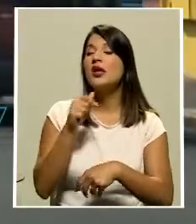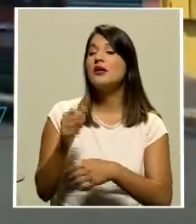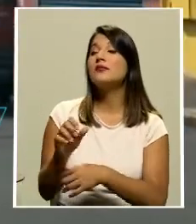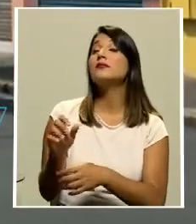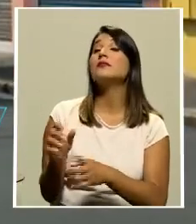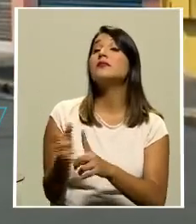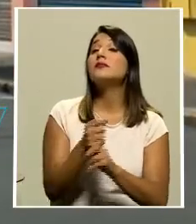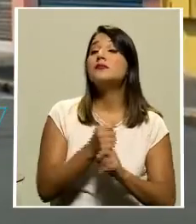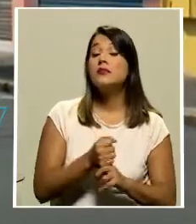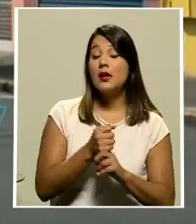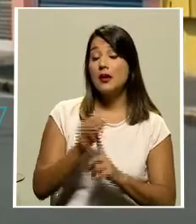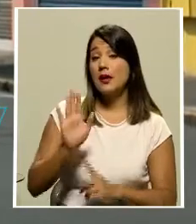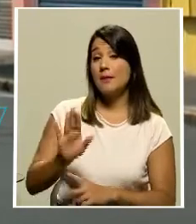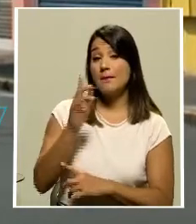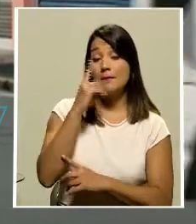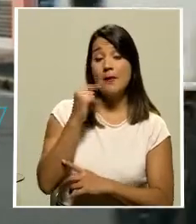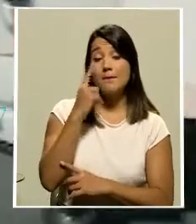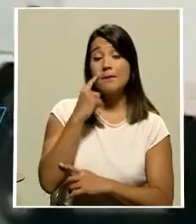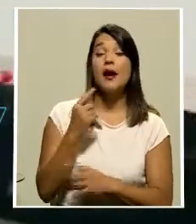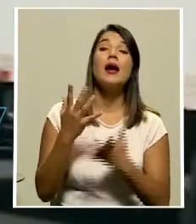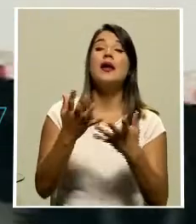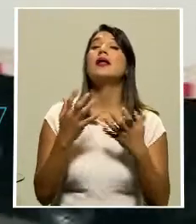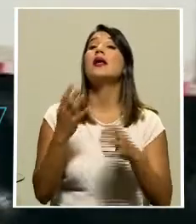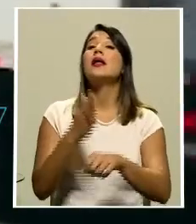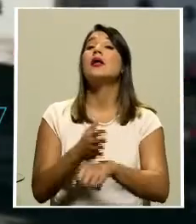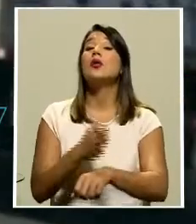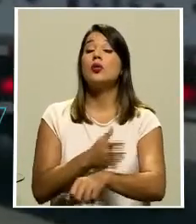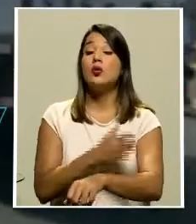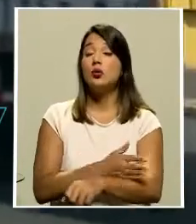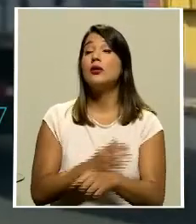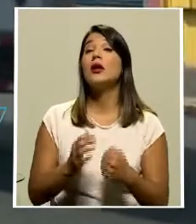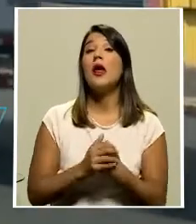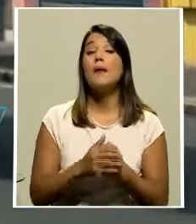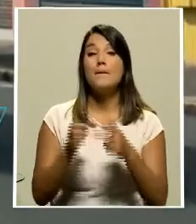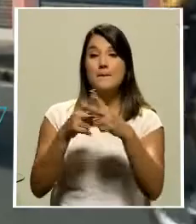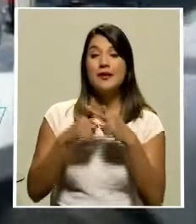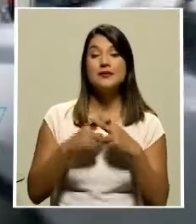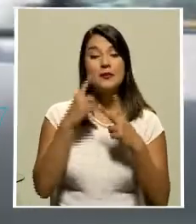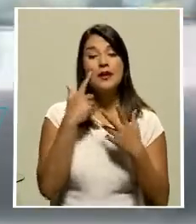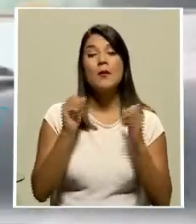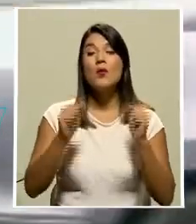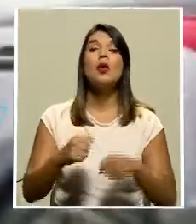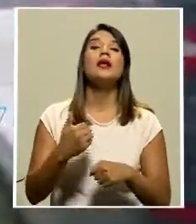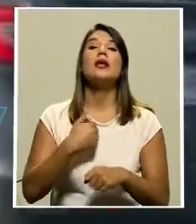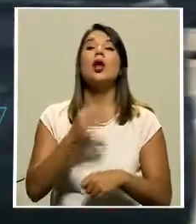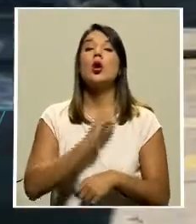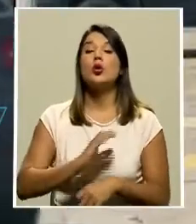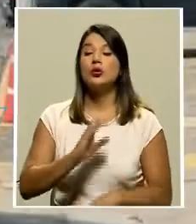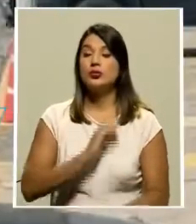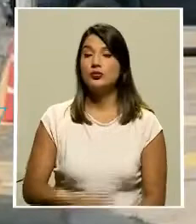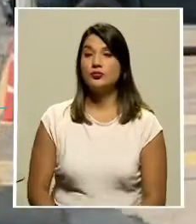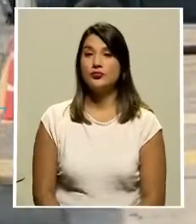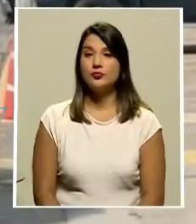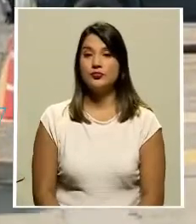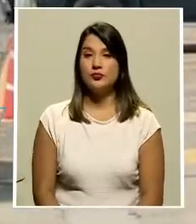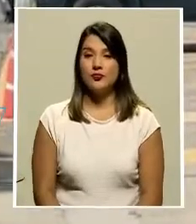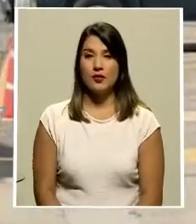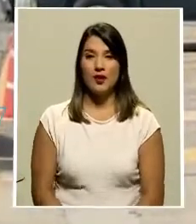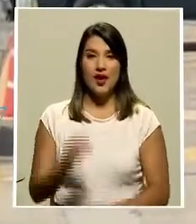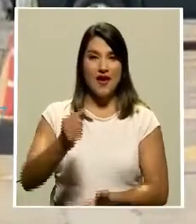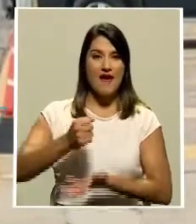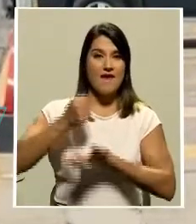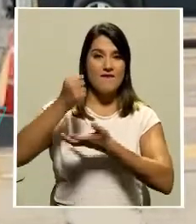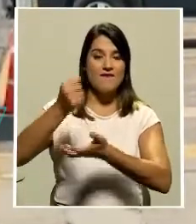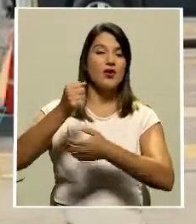establecería las reglas para que los potenciales usuarios de los créditos reciban condiciones crediticias el fondo de